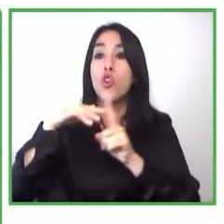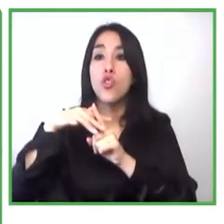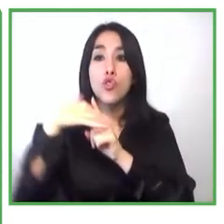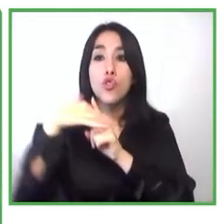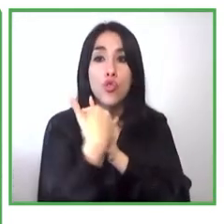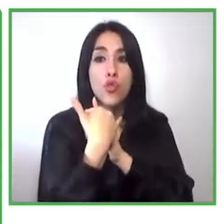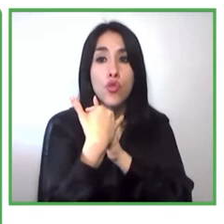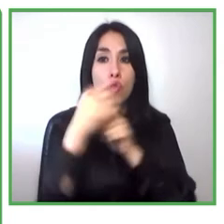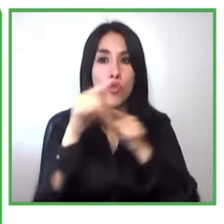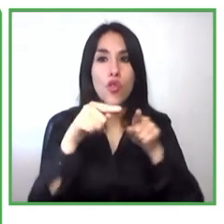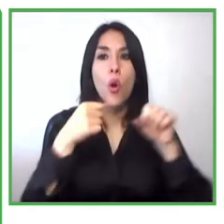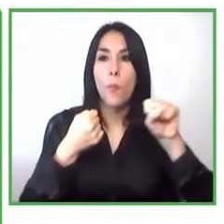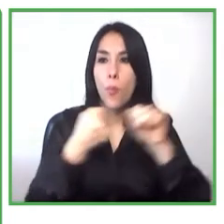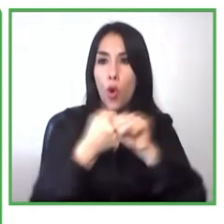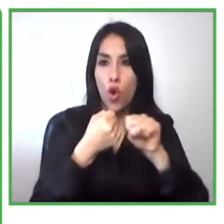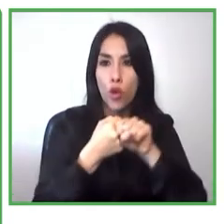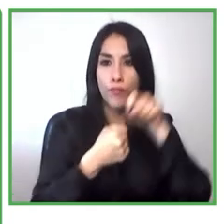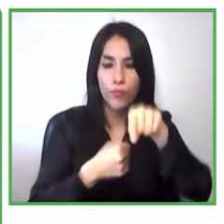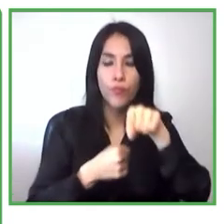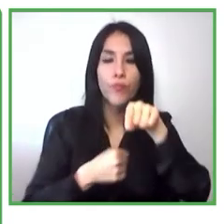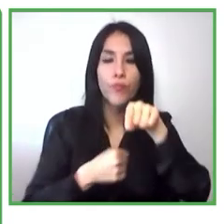inclusión laboral que puedan crear